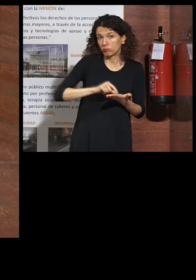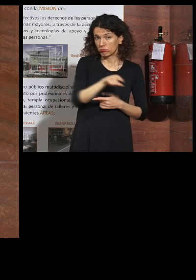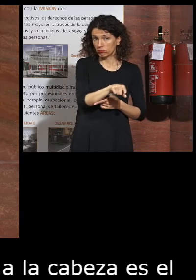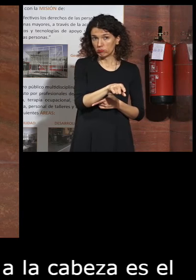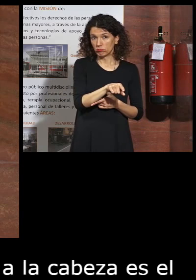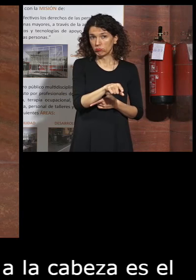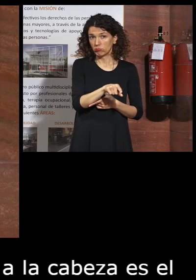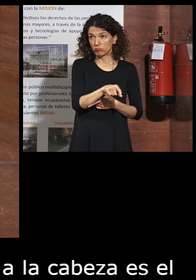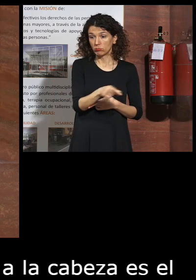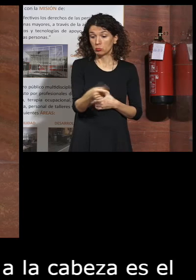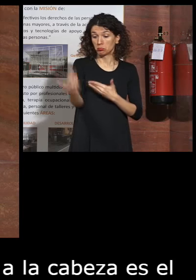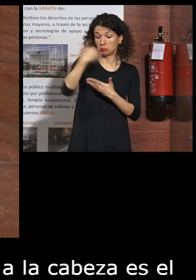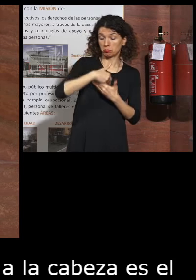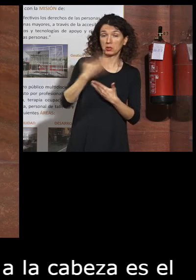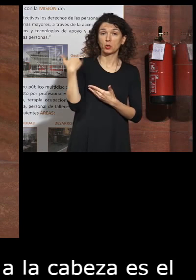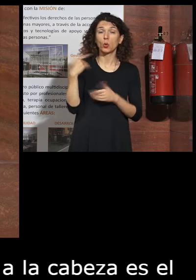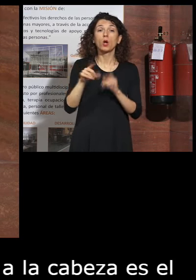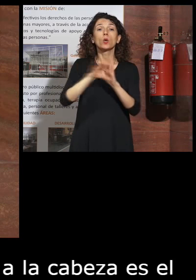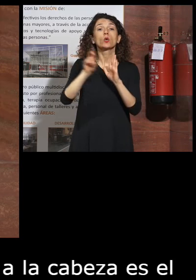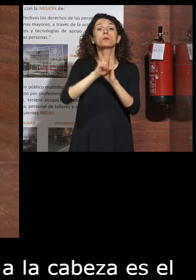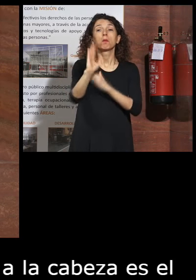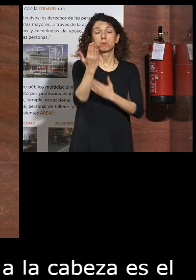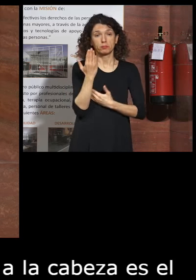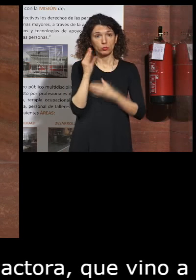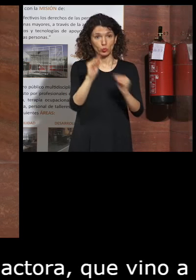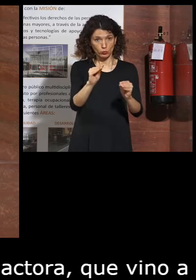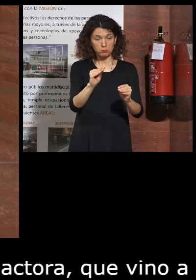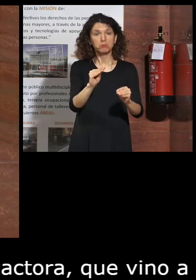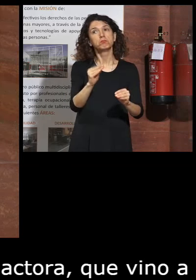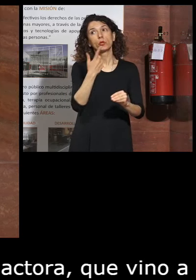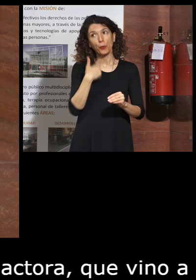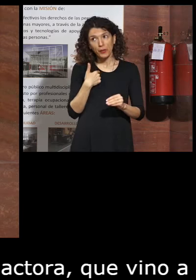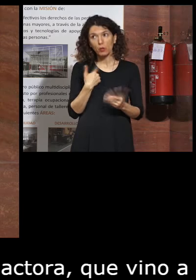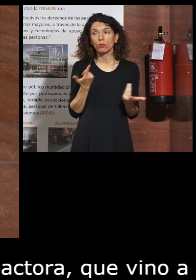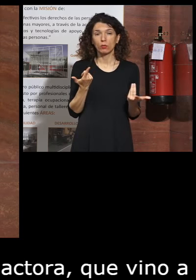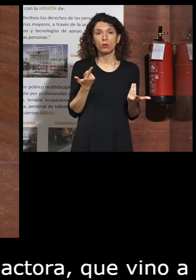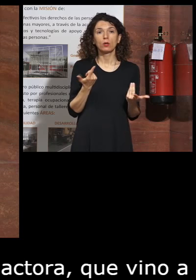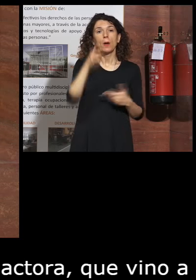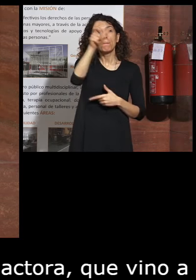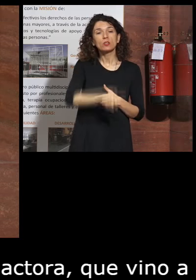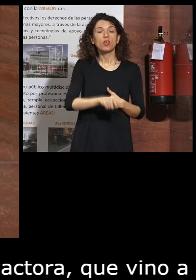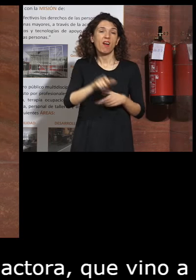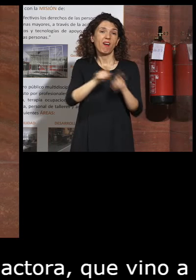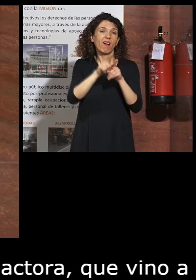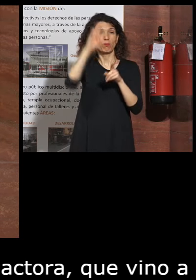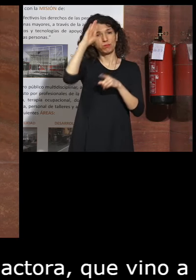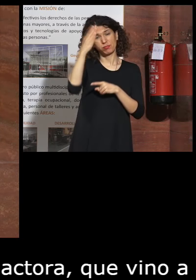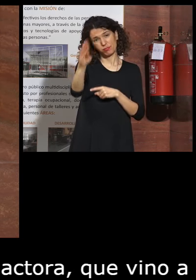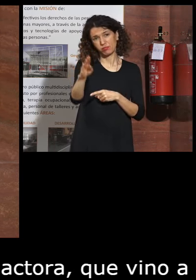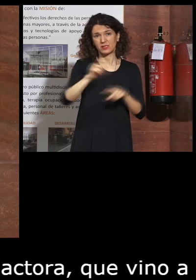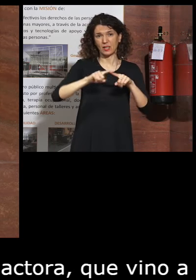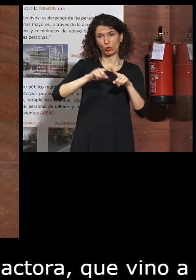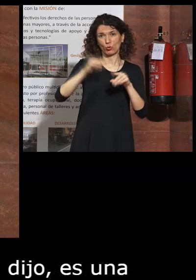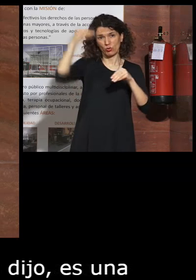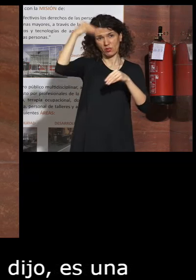que vino a vernos nos enseñó el currículum y nos dijo que es una persona bipolar y que en su